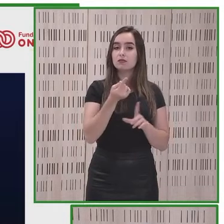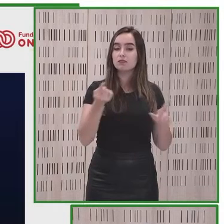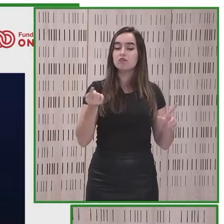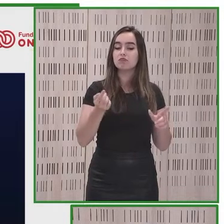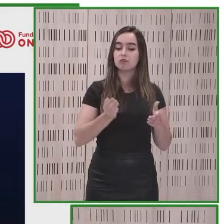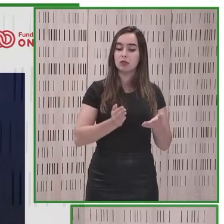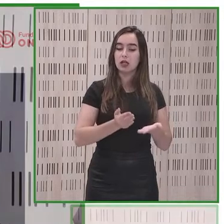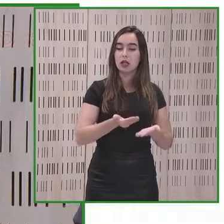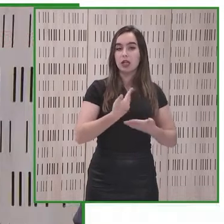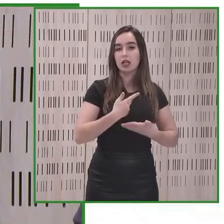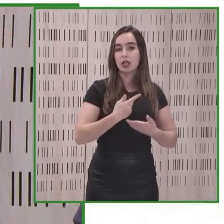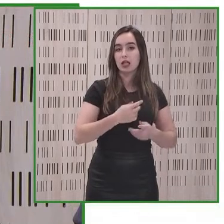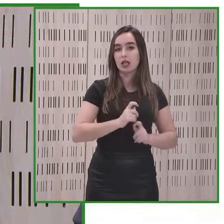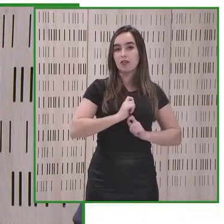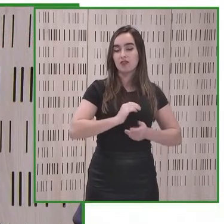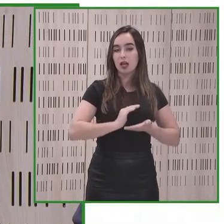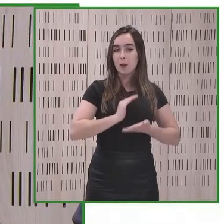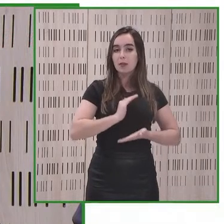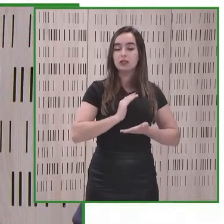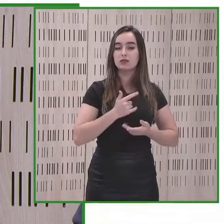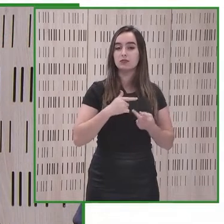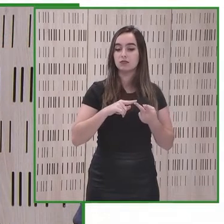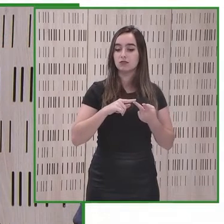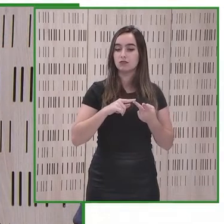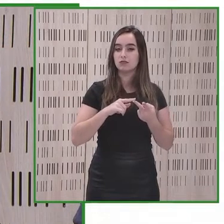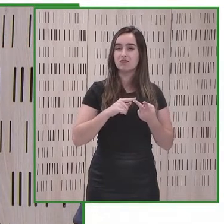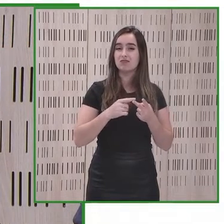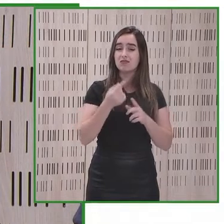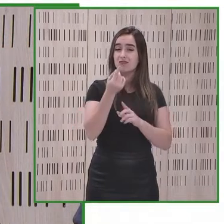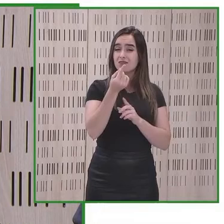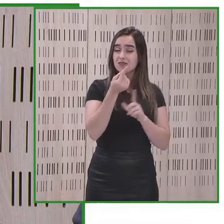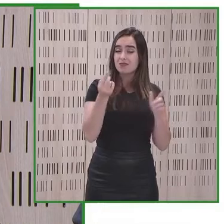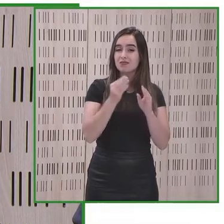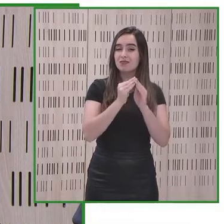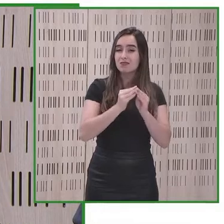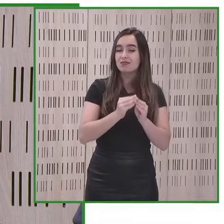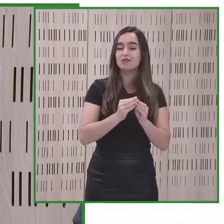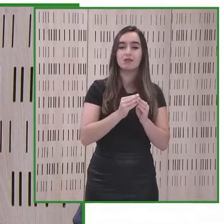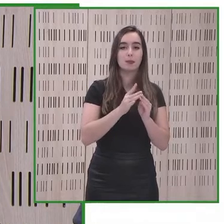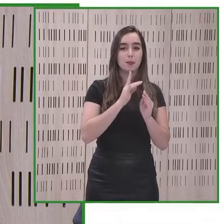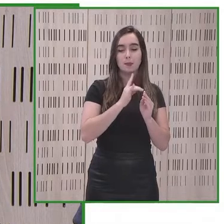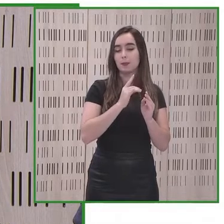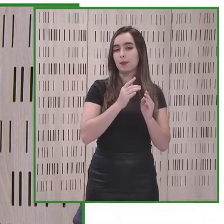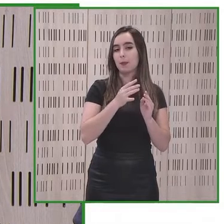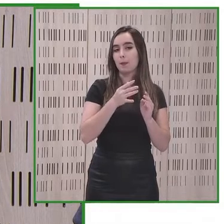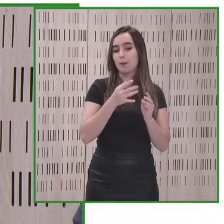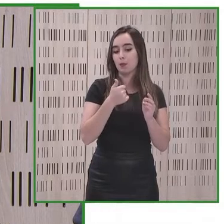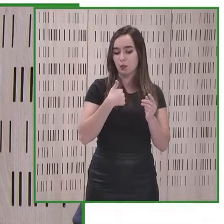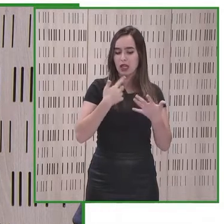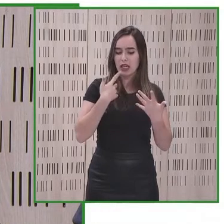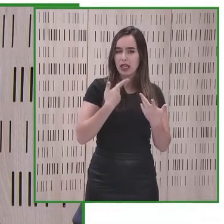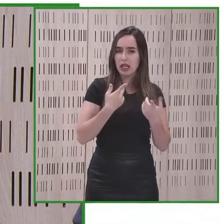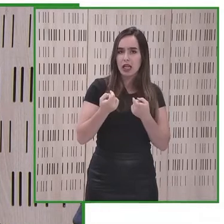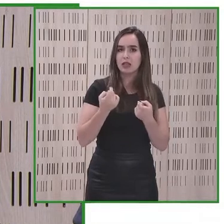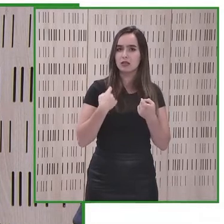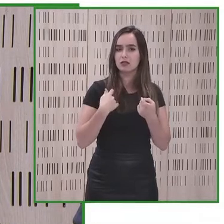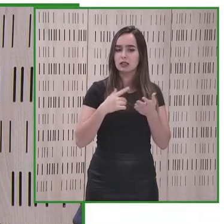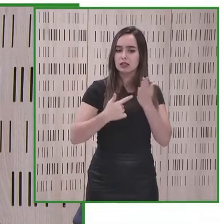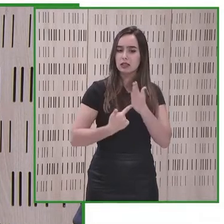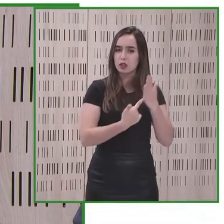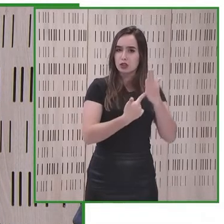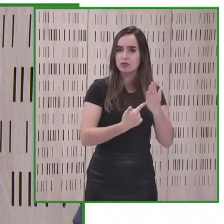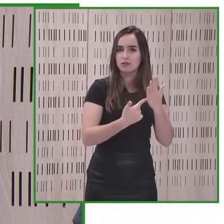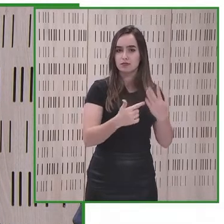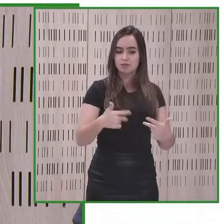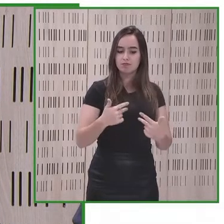el mal diseño discapacita y que por eso tenemos que hacer tecnología que capacite realmente tecnología que nos permita ser